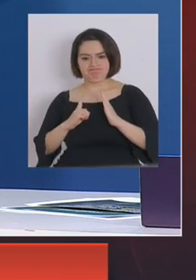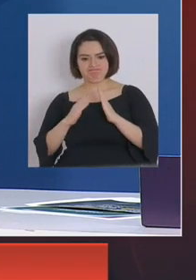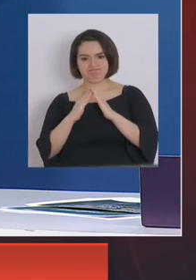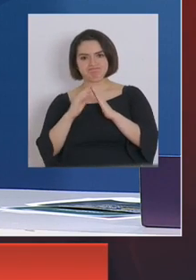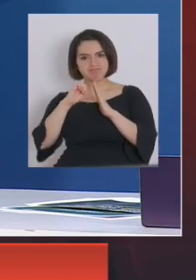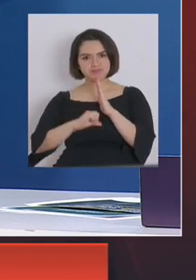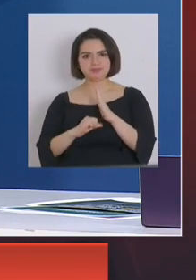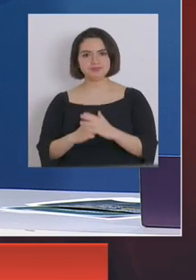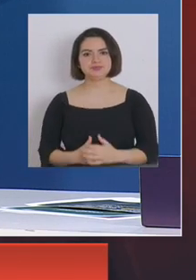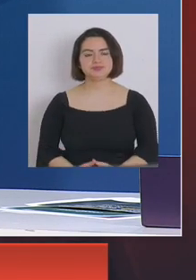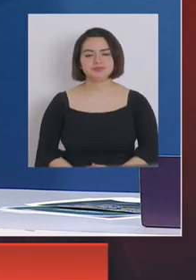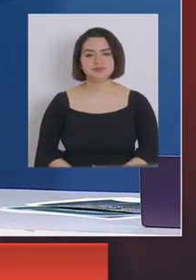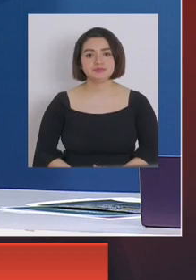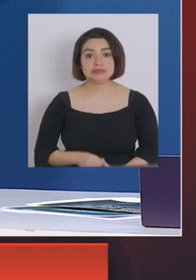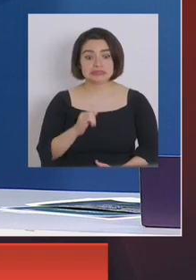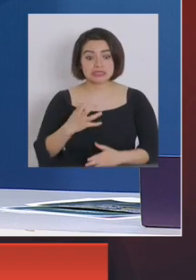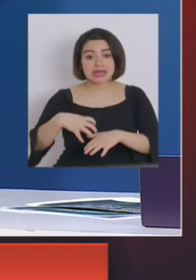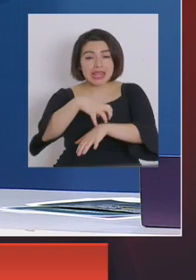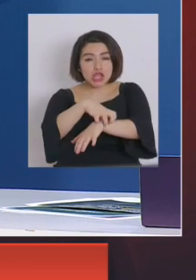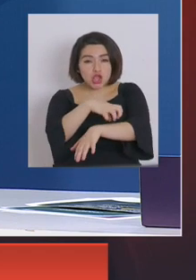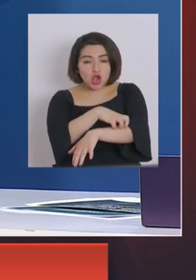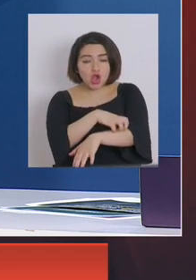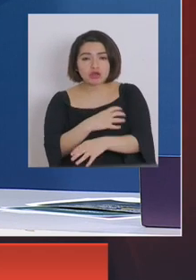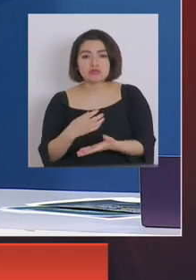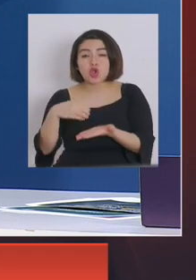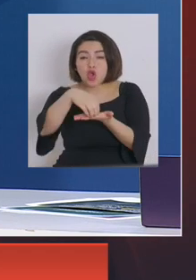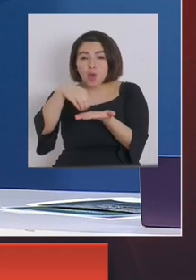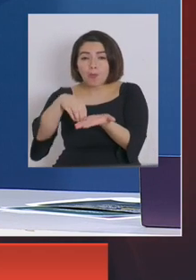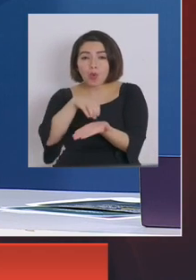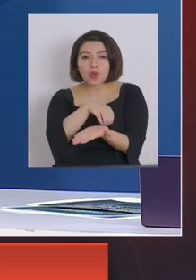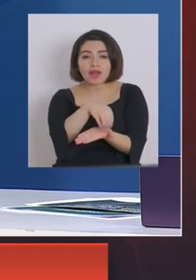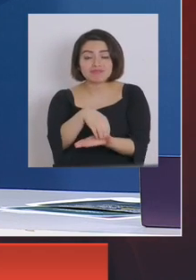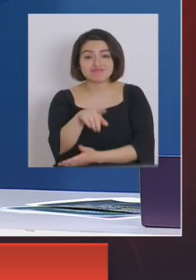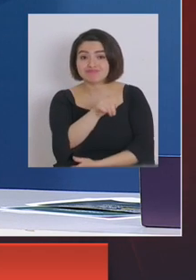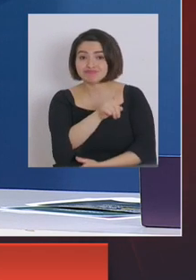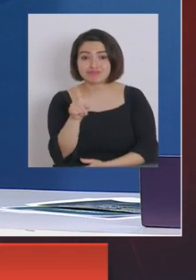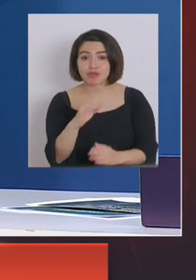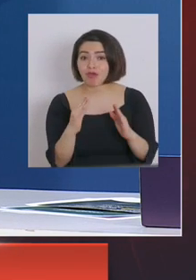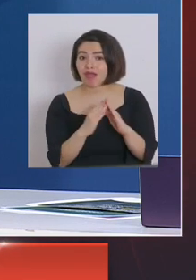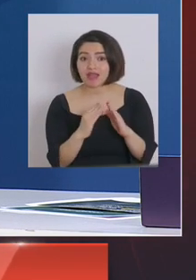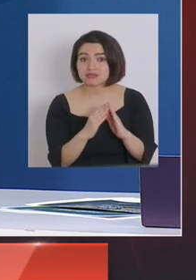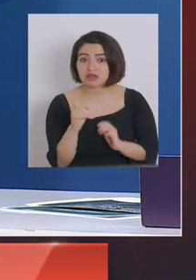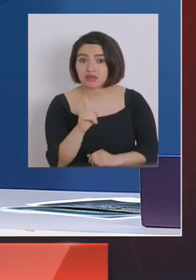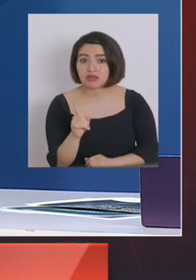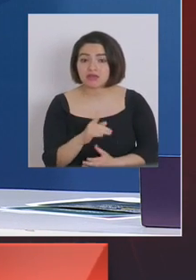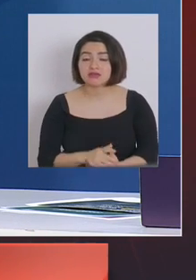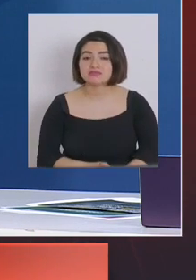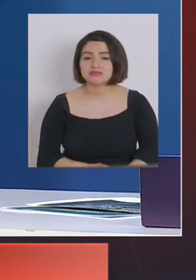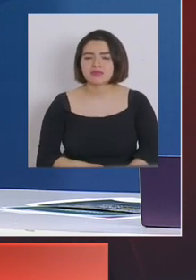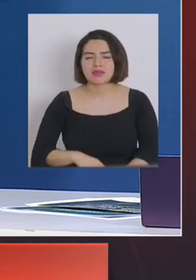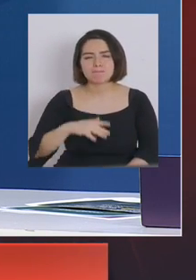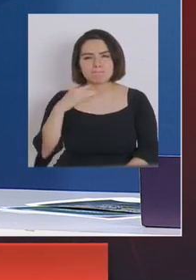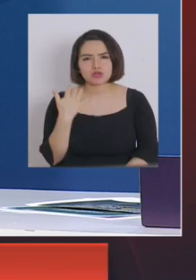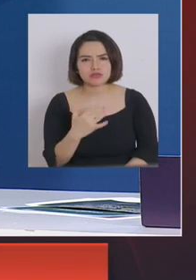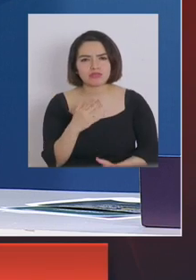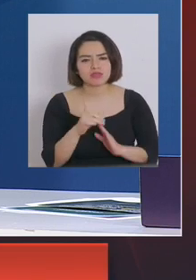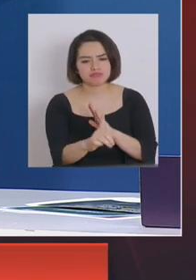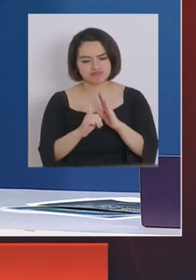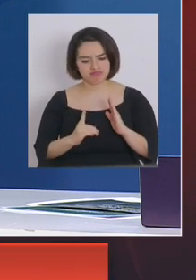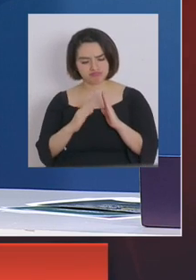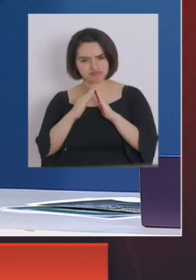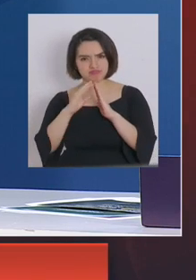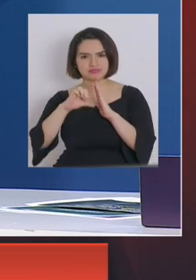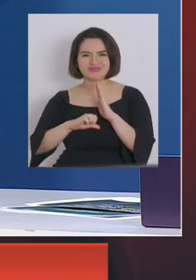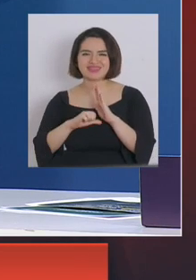si se encuentra en una región o en una comuna que no es de su residencia habitual, lo importante es que es aislado y va a